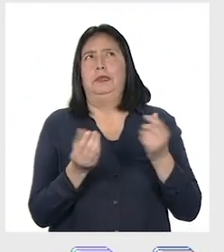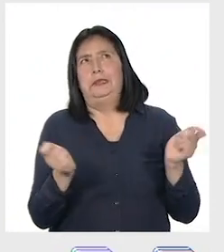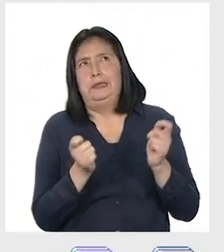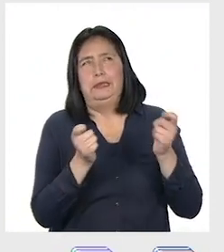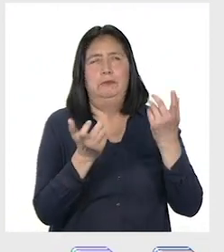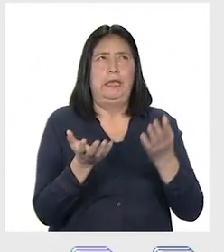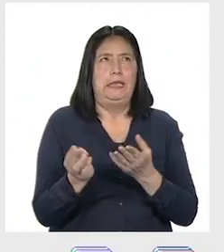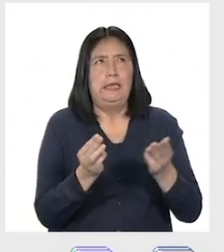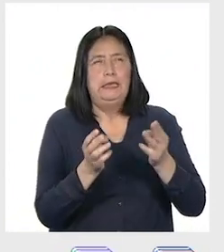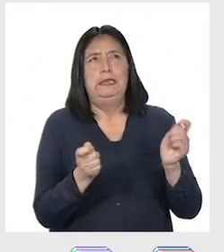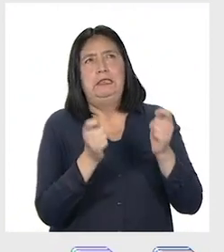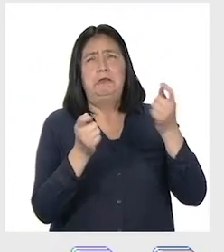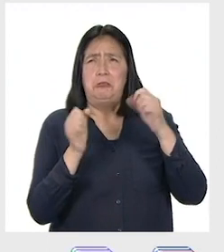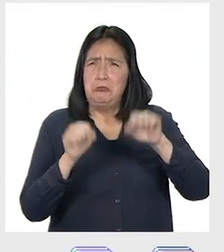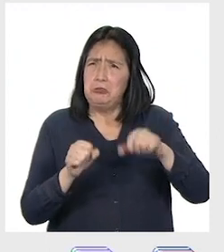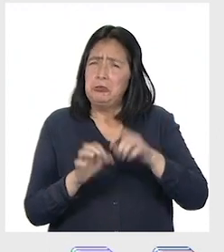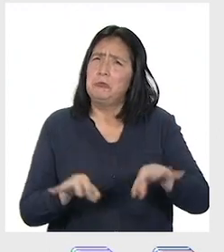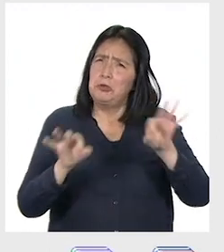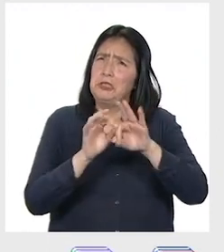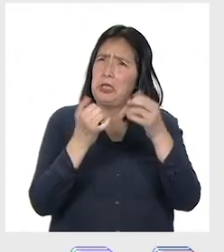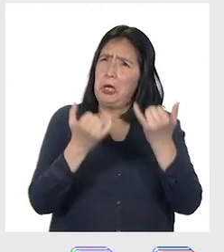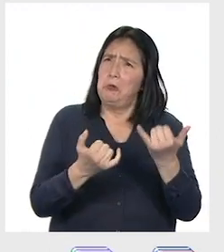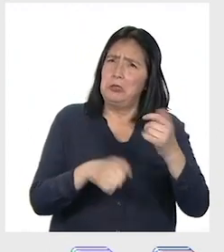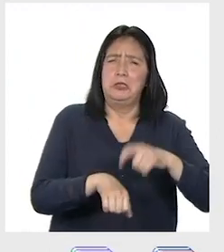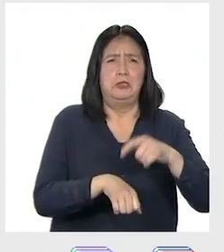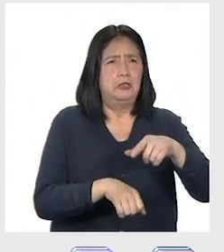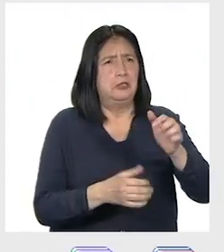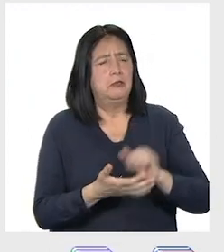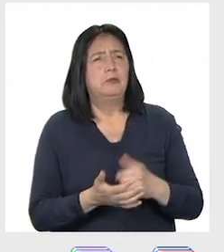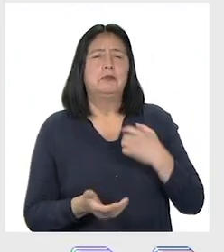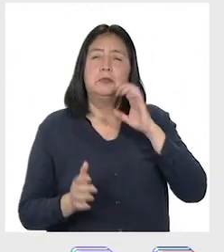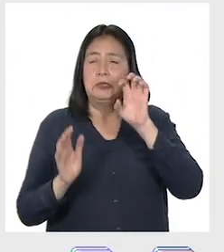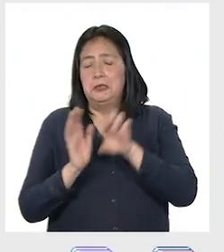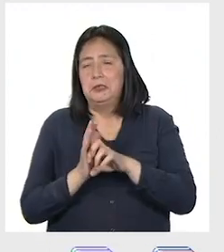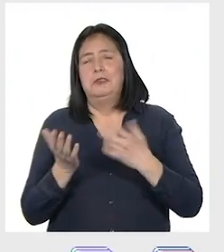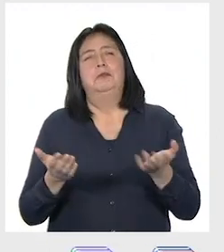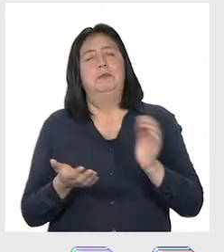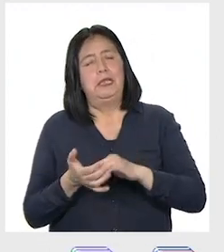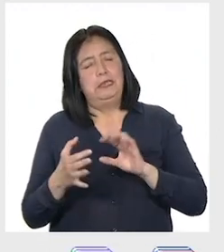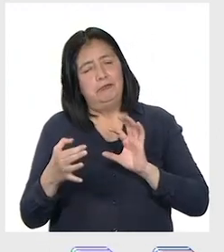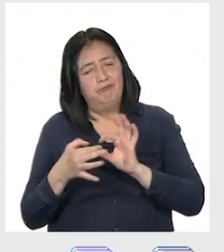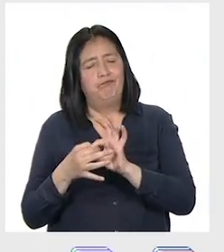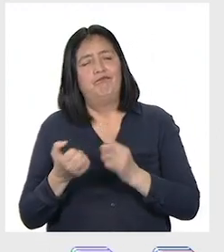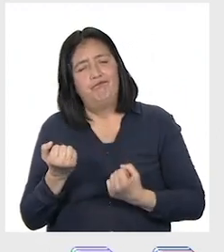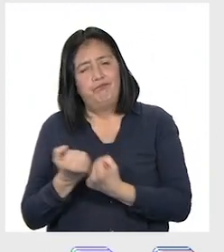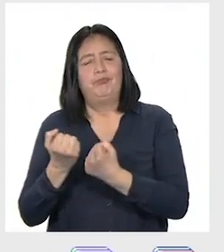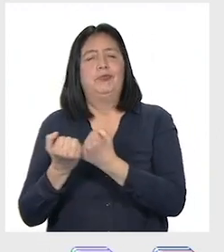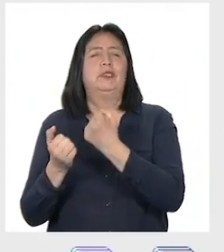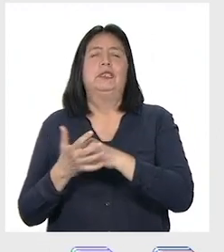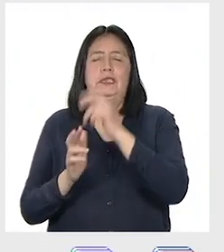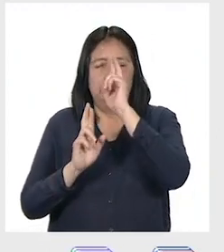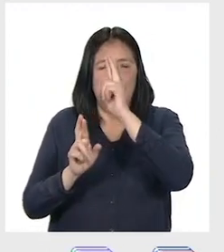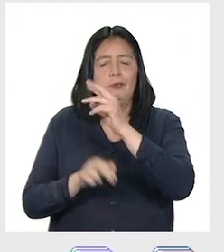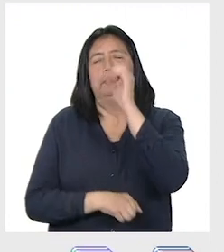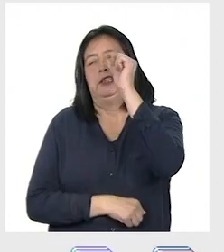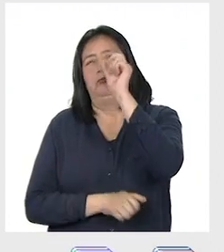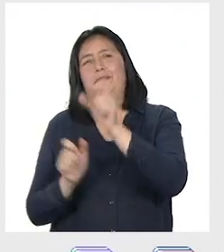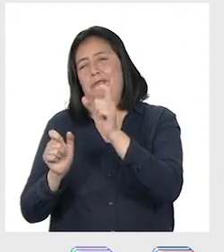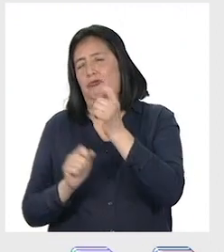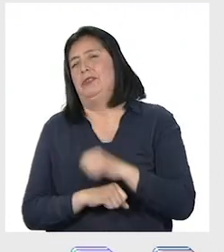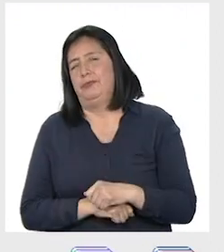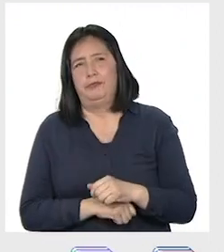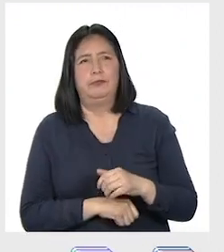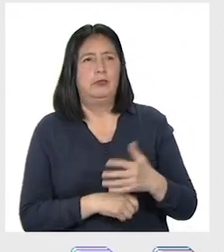celebración es importante en el contexto actual. Para ello, podemos, por ejemplo, ser más solidarios y respetuosos de los derechos de los demás.